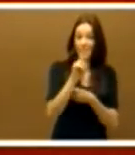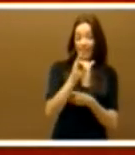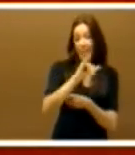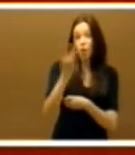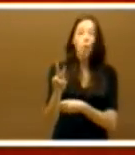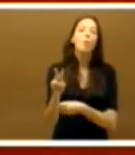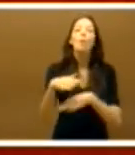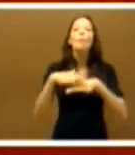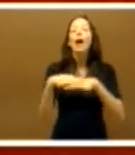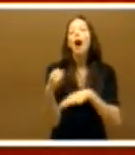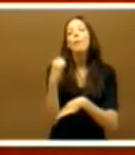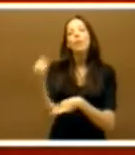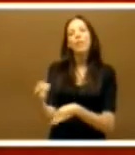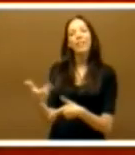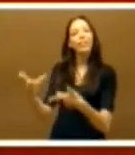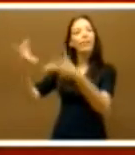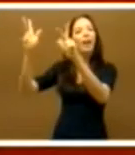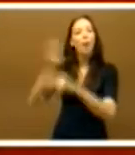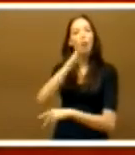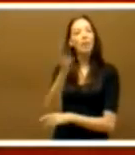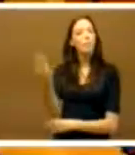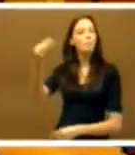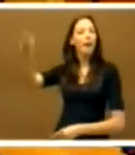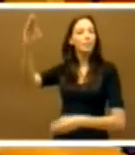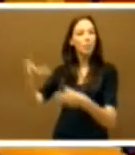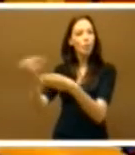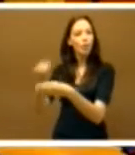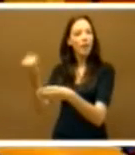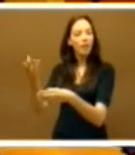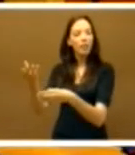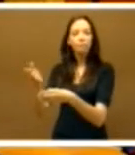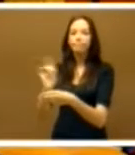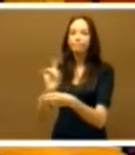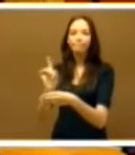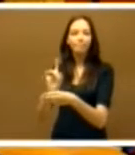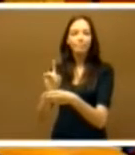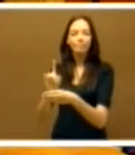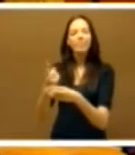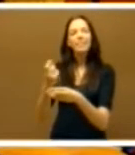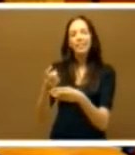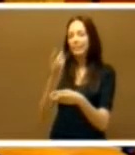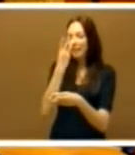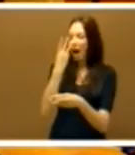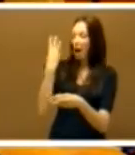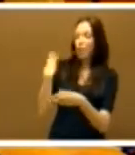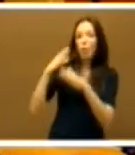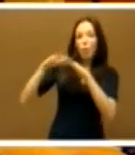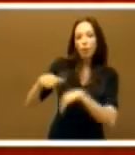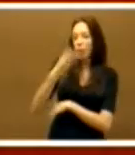apoyar y dar cuatro años más de gobierno al Partido Socialista en Extremadura, nos basta solo recordar los últimos tres años.